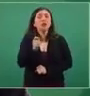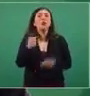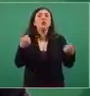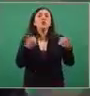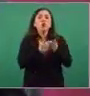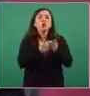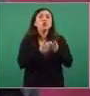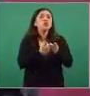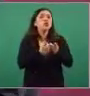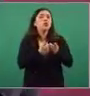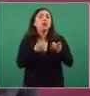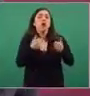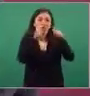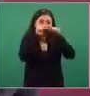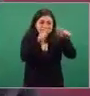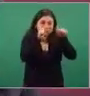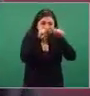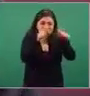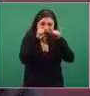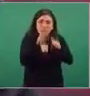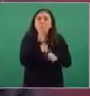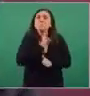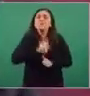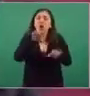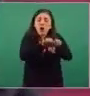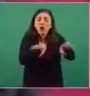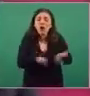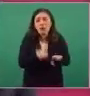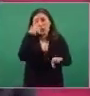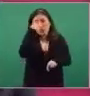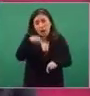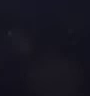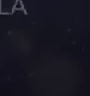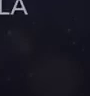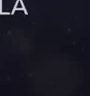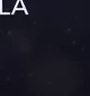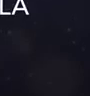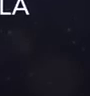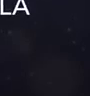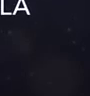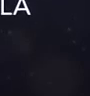las mejores intervenciones que tenemos disponibles en el país.